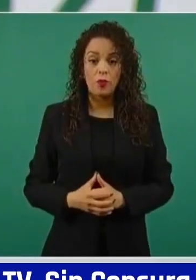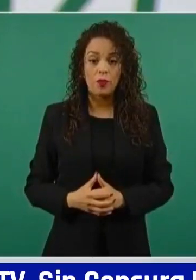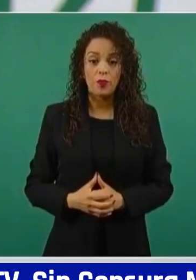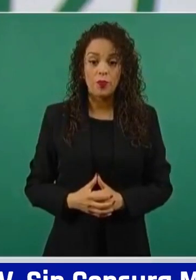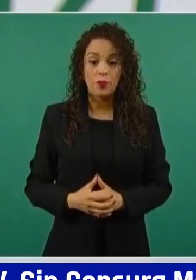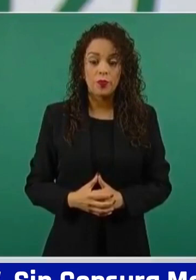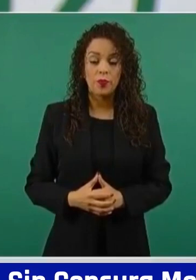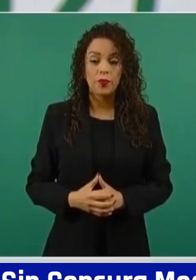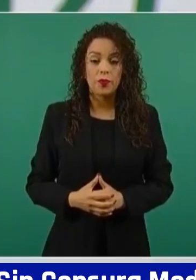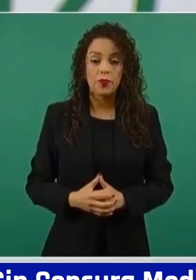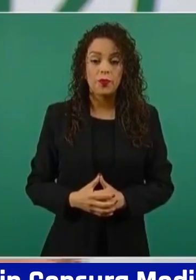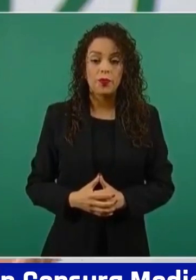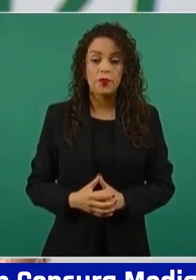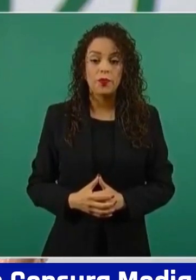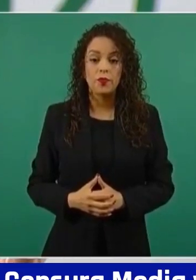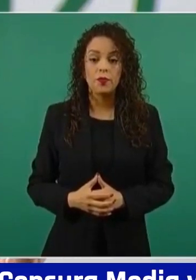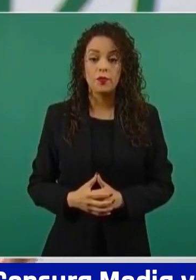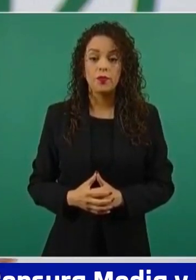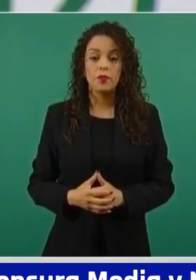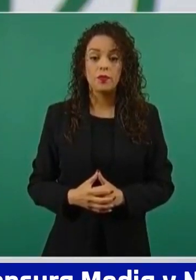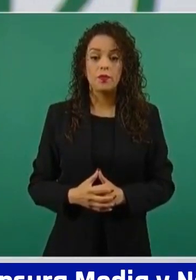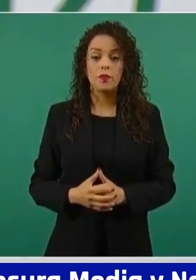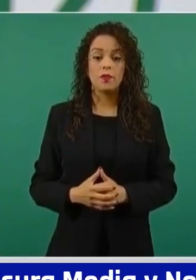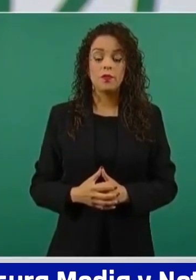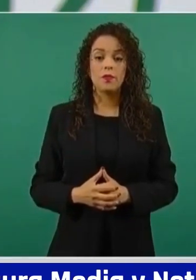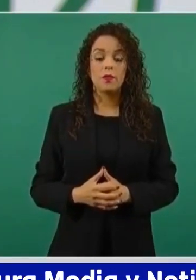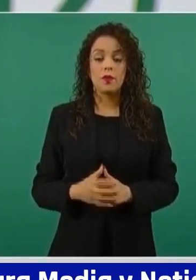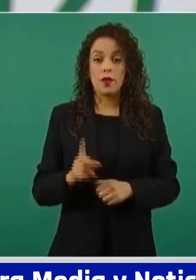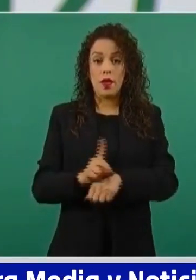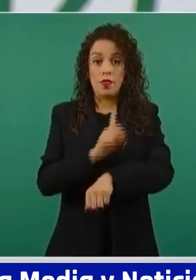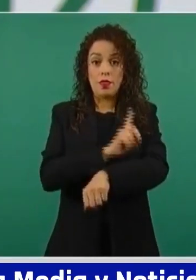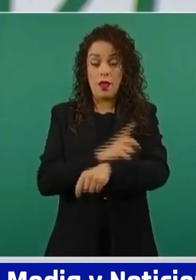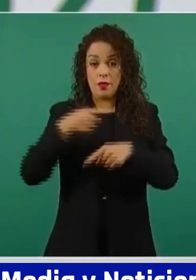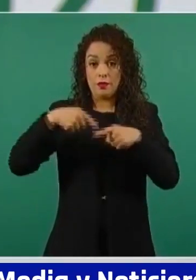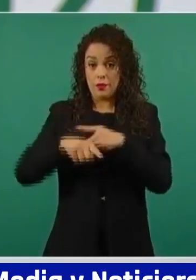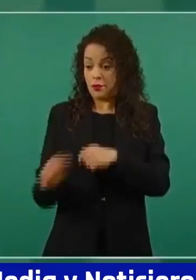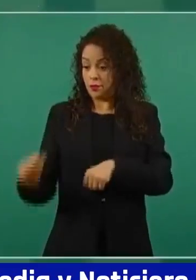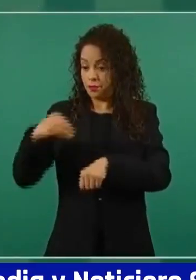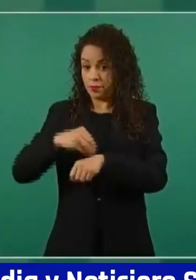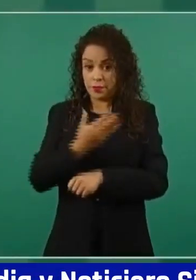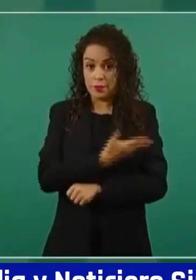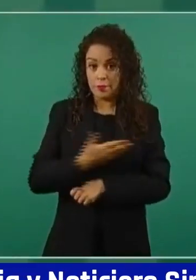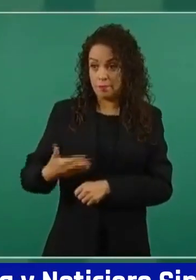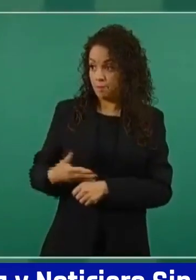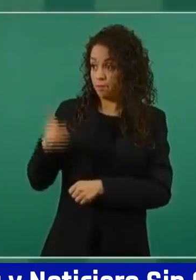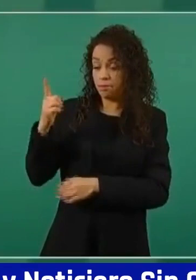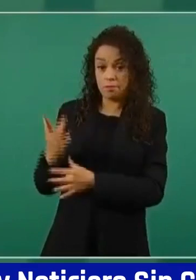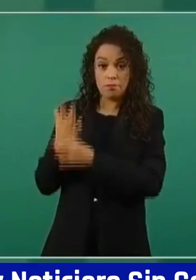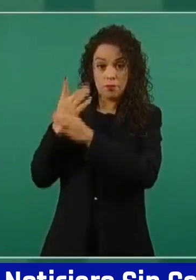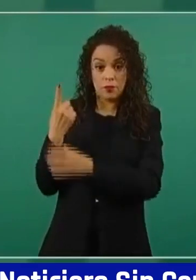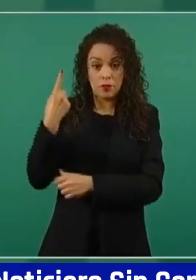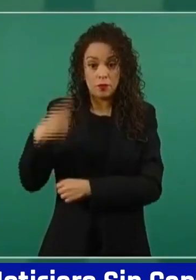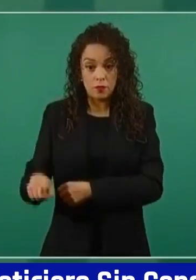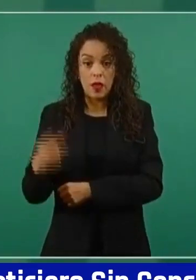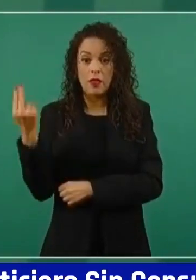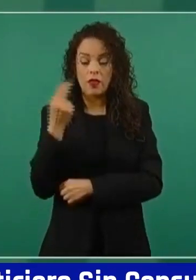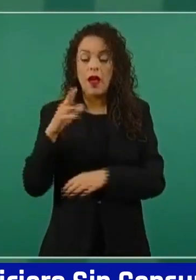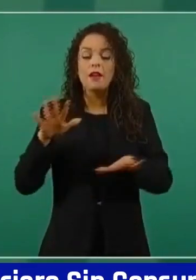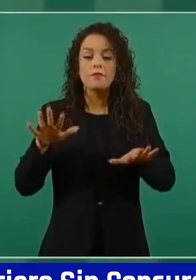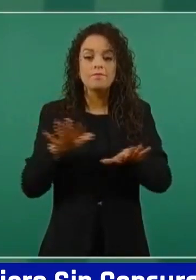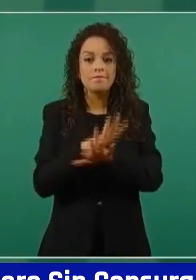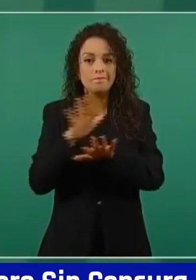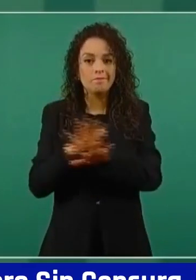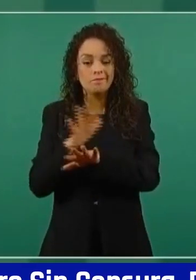Bueno, pues desde que inició este gobierno nos dio la instrucción el señor presidente de que buscáramos que se modificara. Es decir,